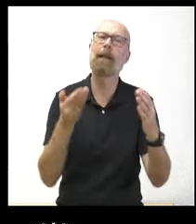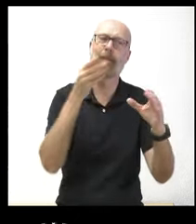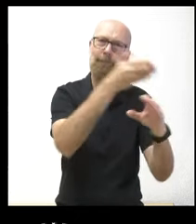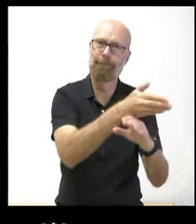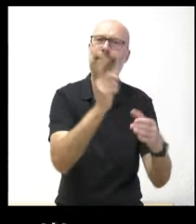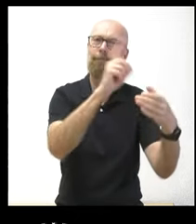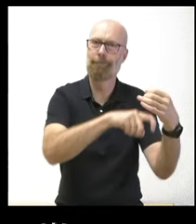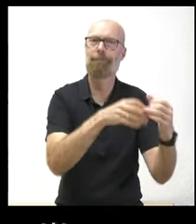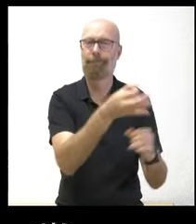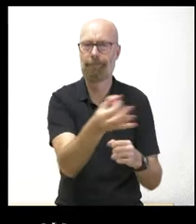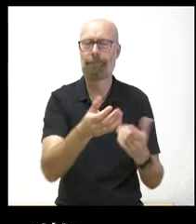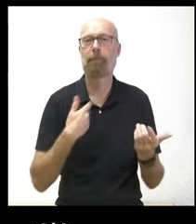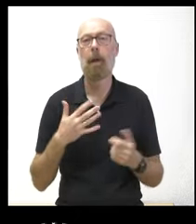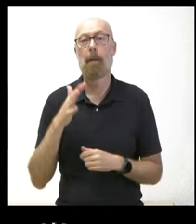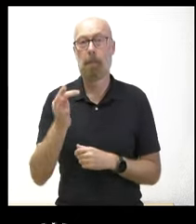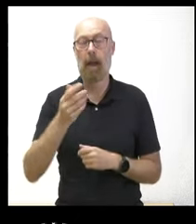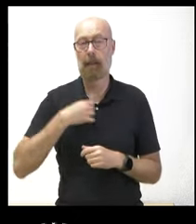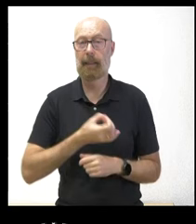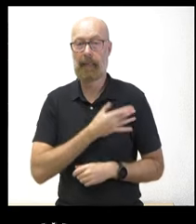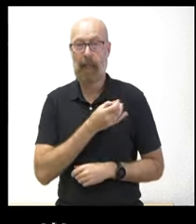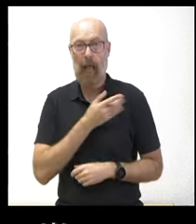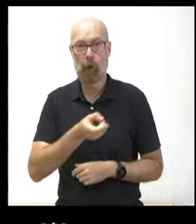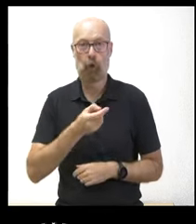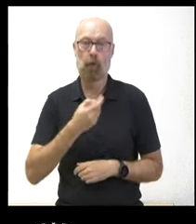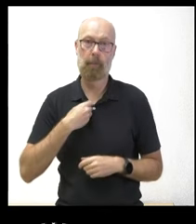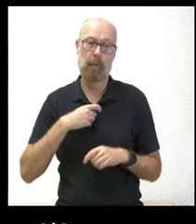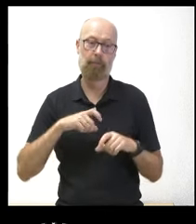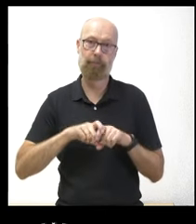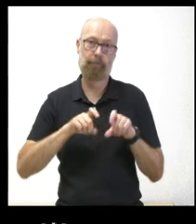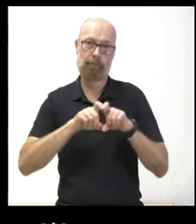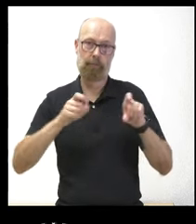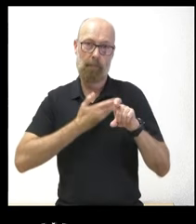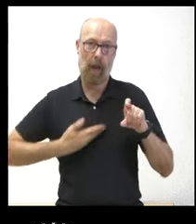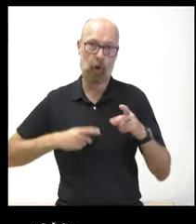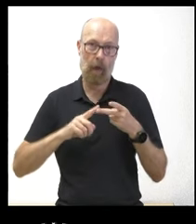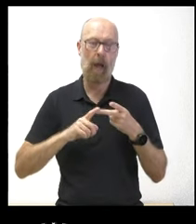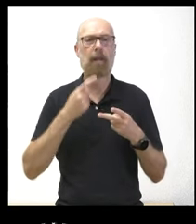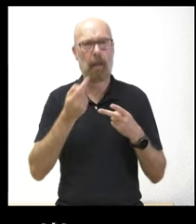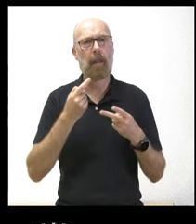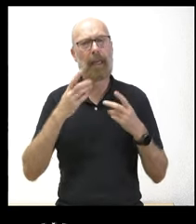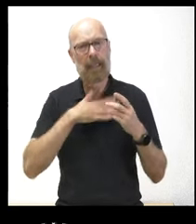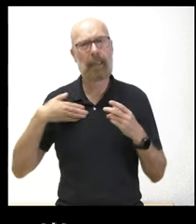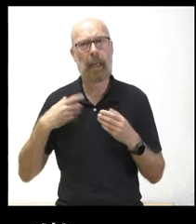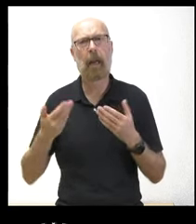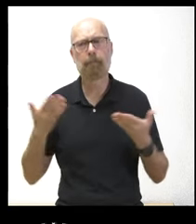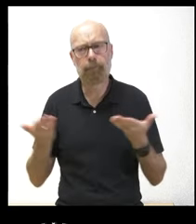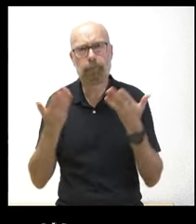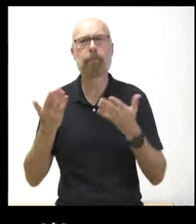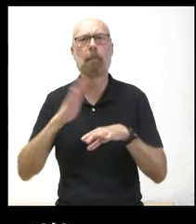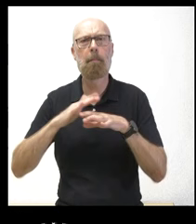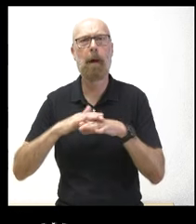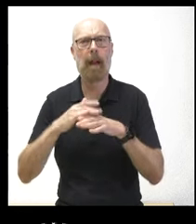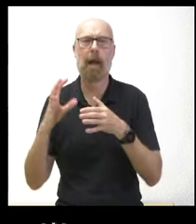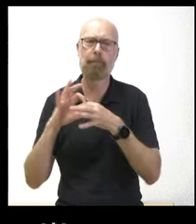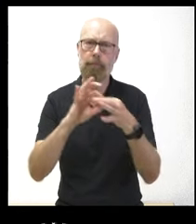sindicatos y patronal de Castilla y León han pedido mayor apoyo en esta inserción sociolaboral y recuperar el apoyo que quitó en esta